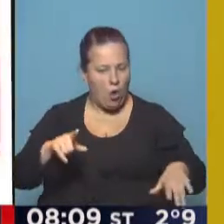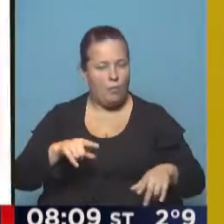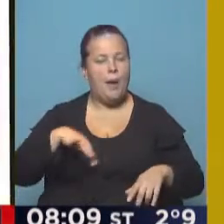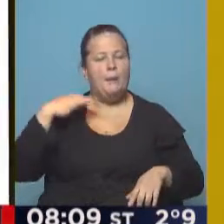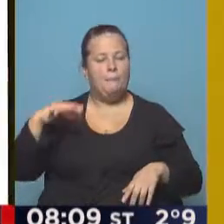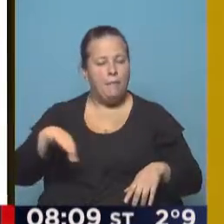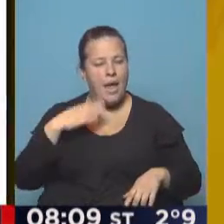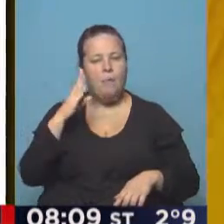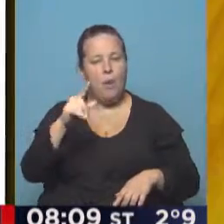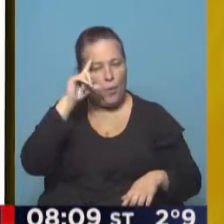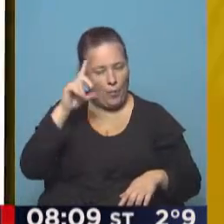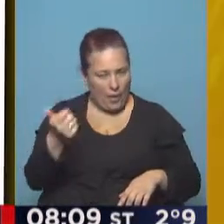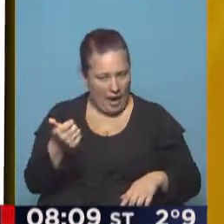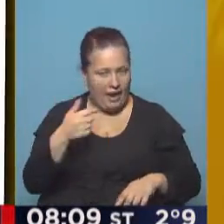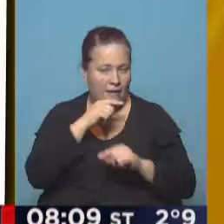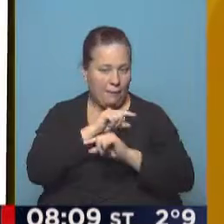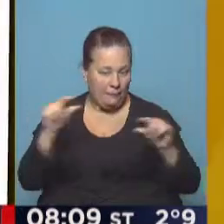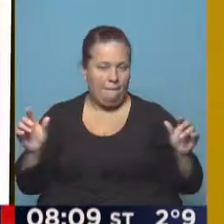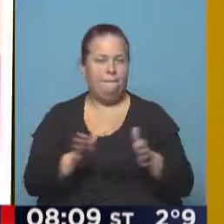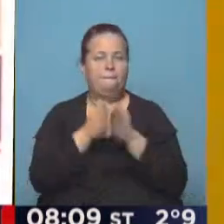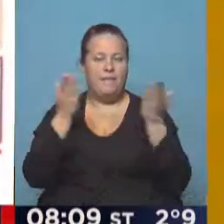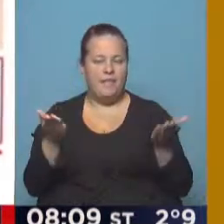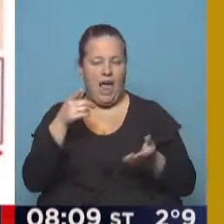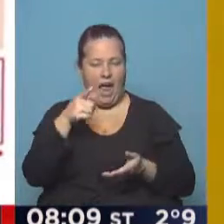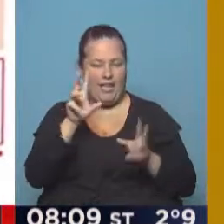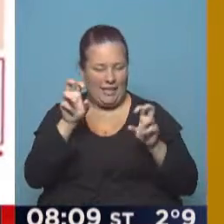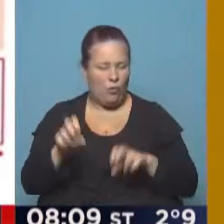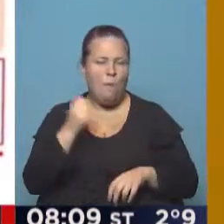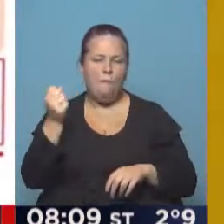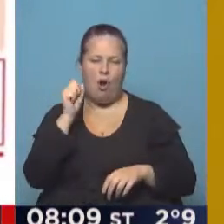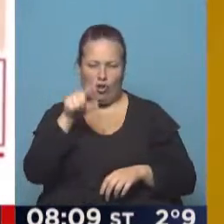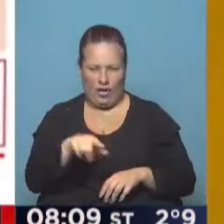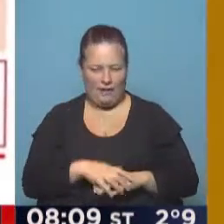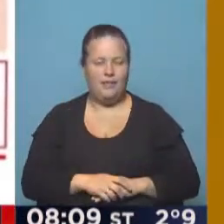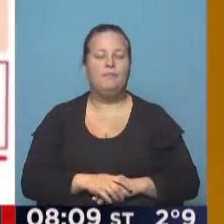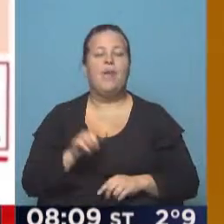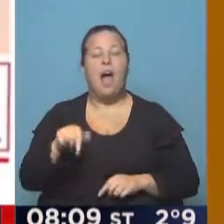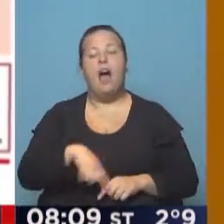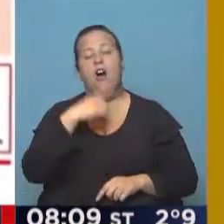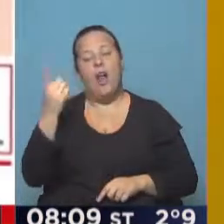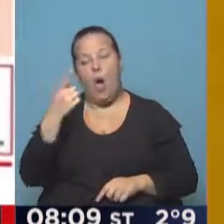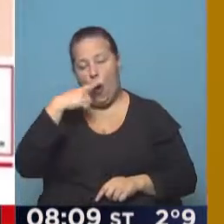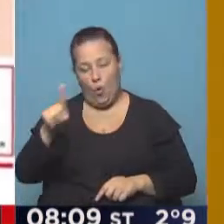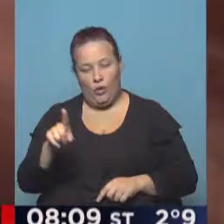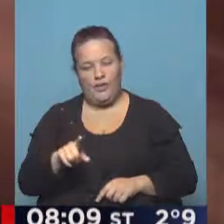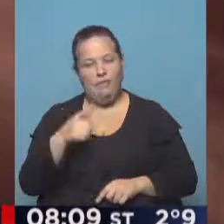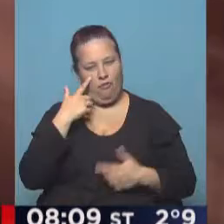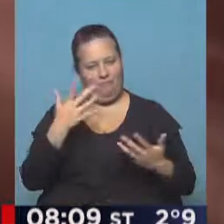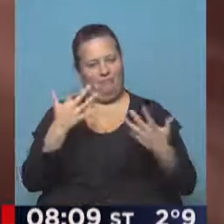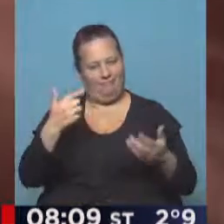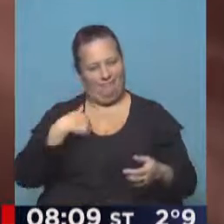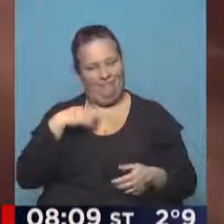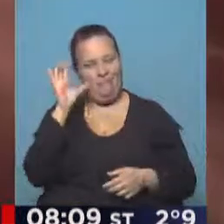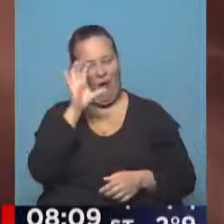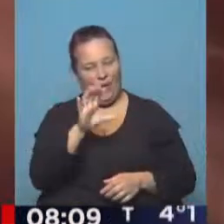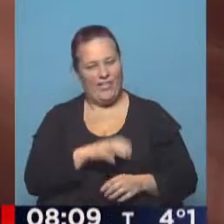premios y beca. Es lo que nos dice títulos principales en esta etapa. Y nos vamos al último, muy conocido para mi